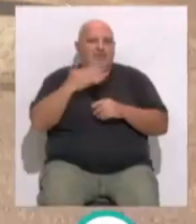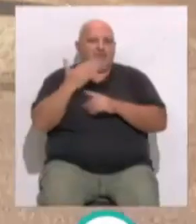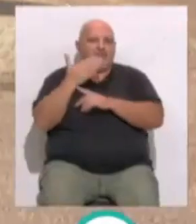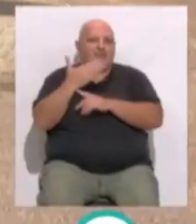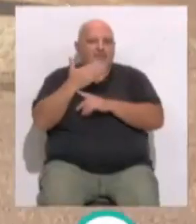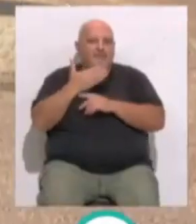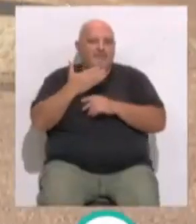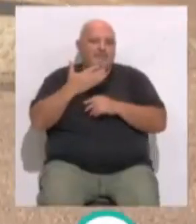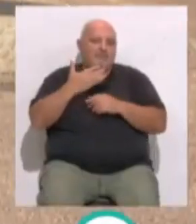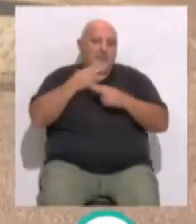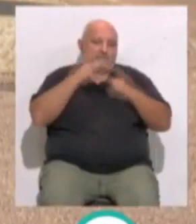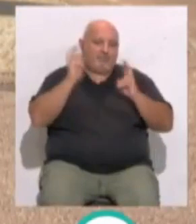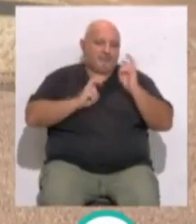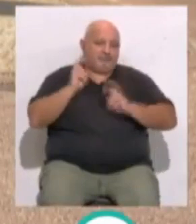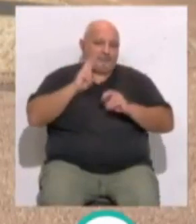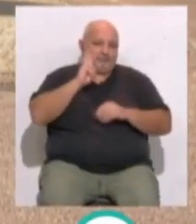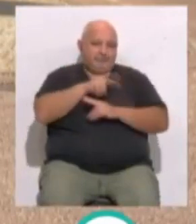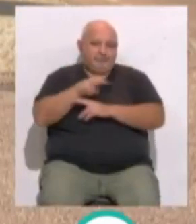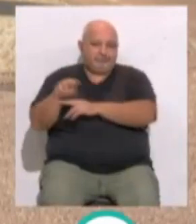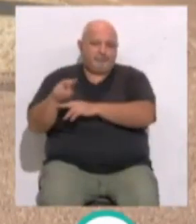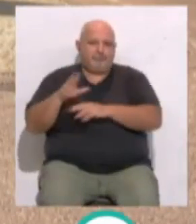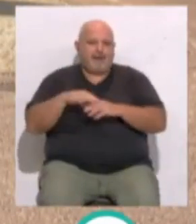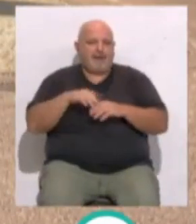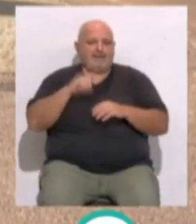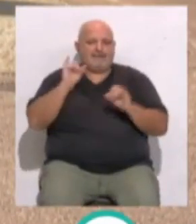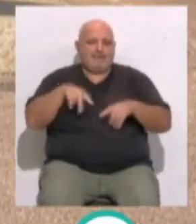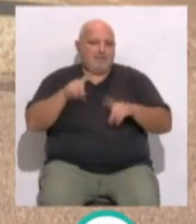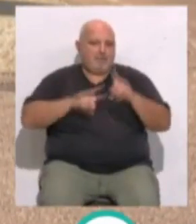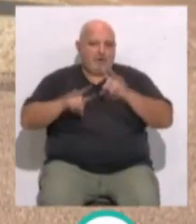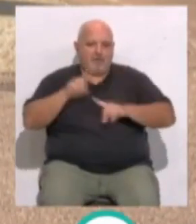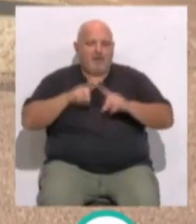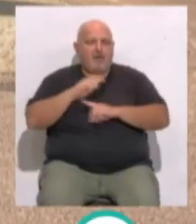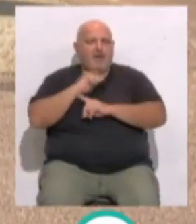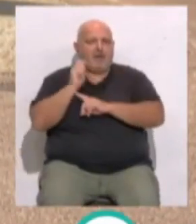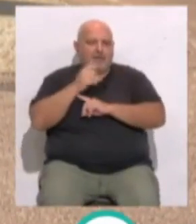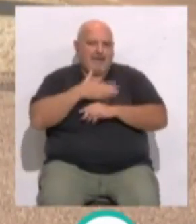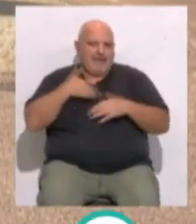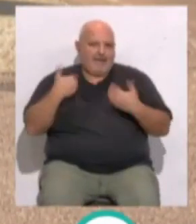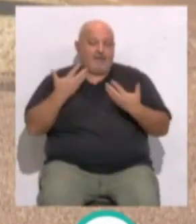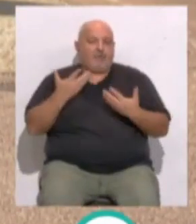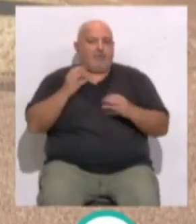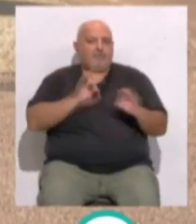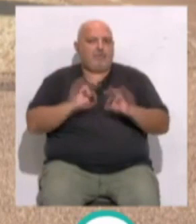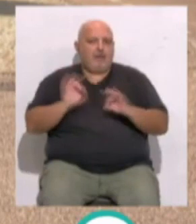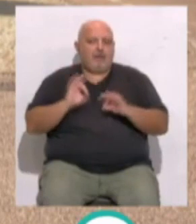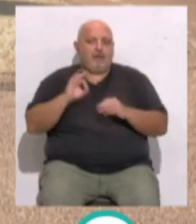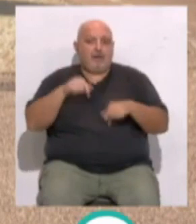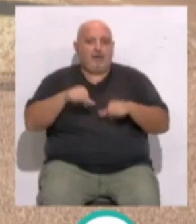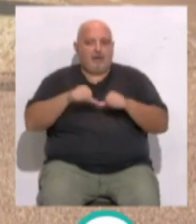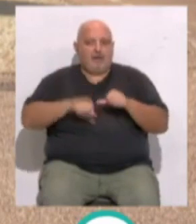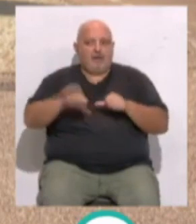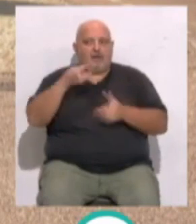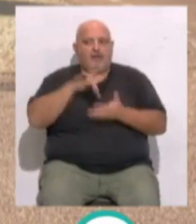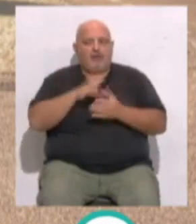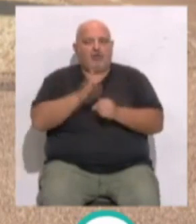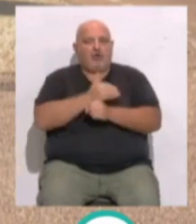y de nuestro público inigualable. Y para que todo resulte un éxito se ha dispuesto un operativo especial para que aquí en